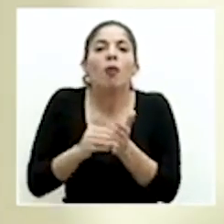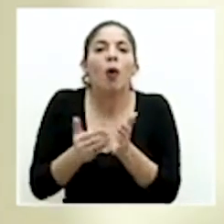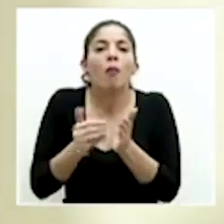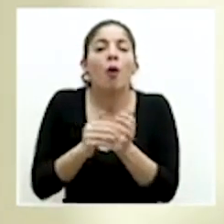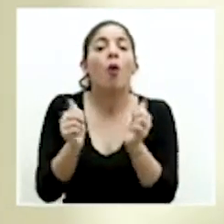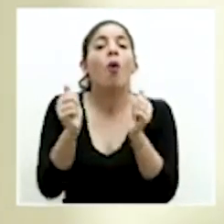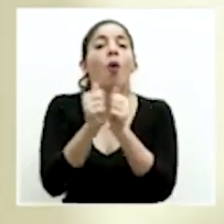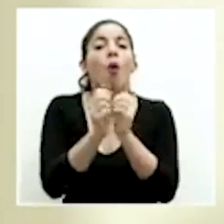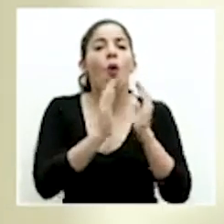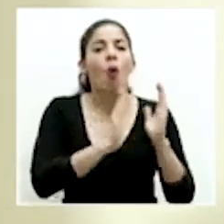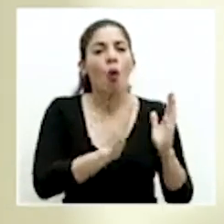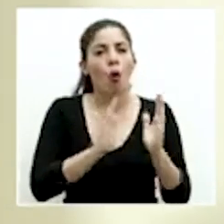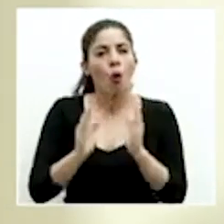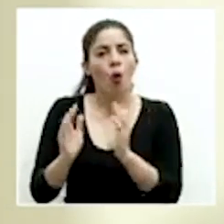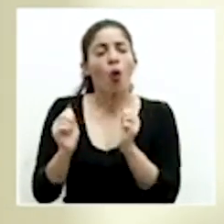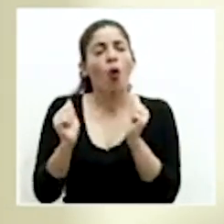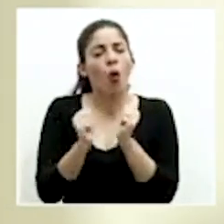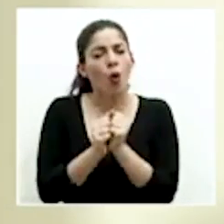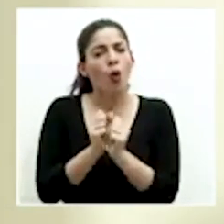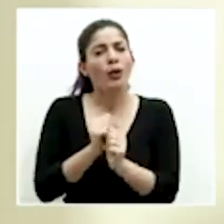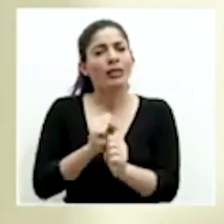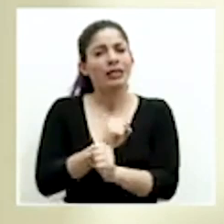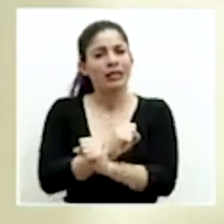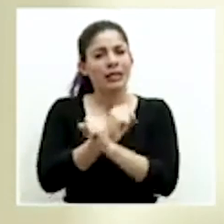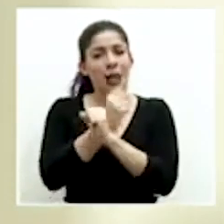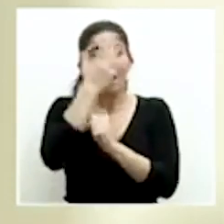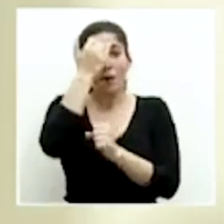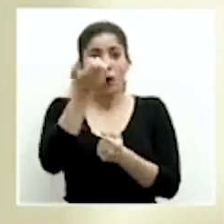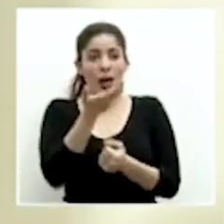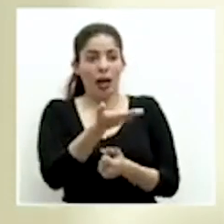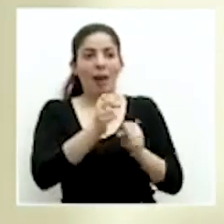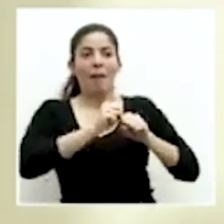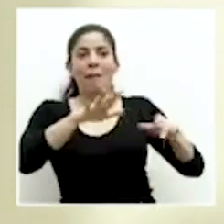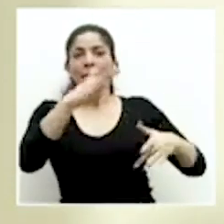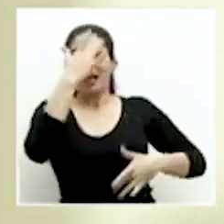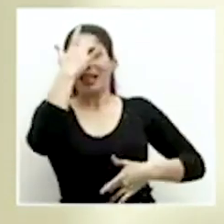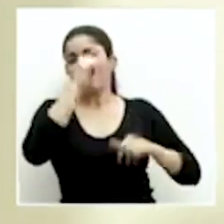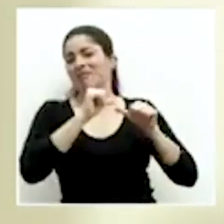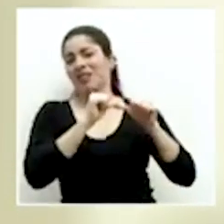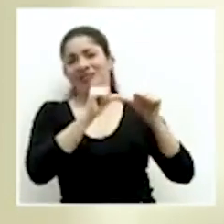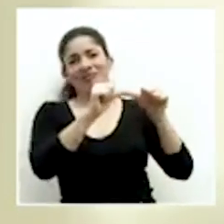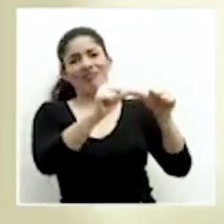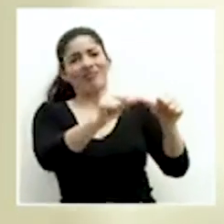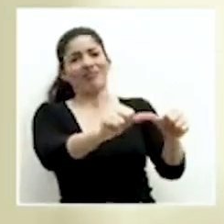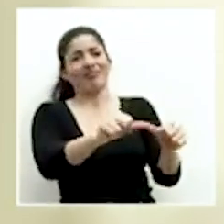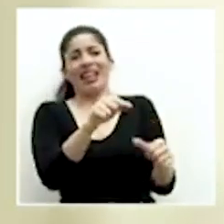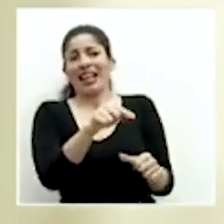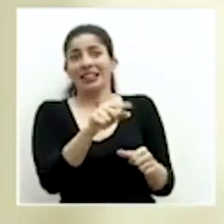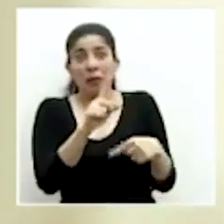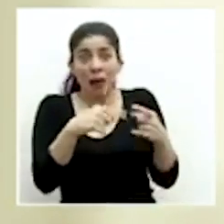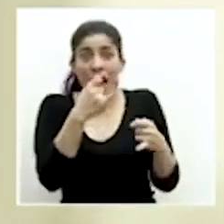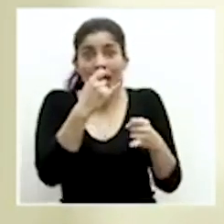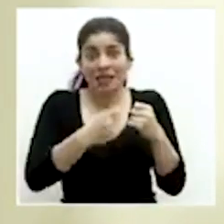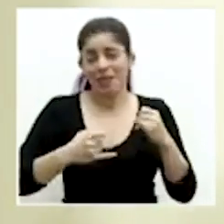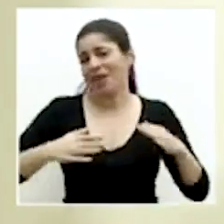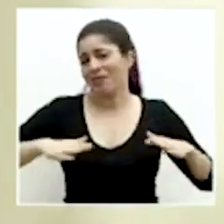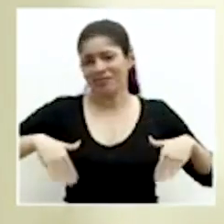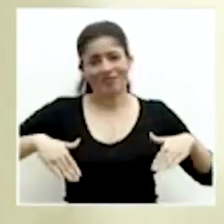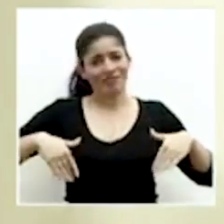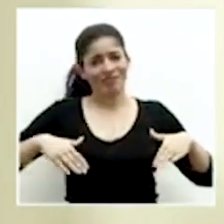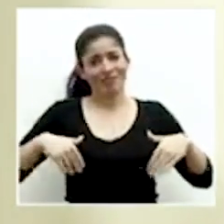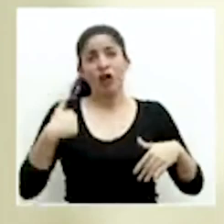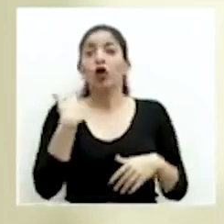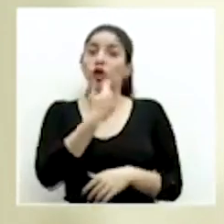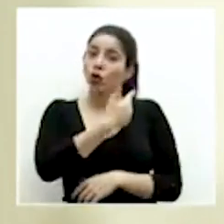ordenada y segura porque esta pandemia va a durar, esto no está a punto de terminar. Nosotros,